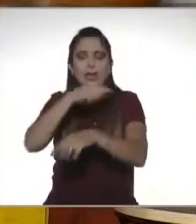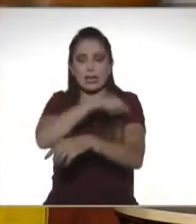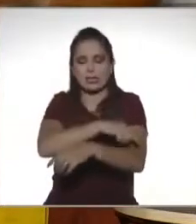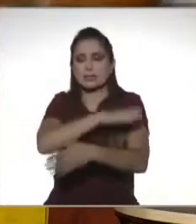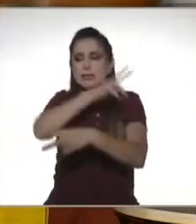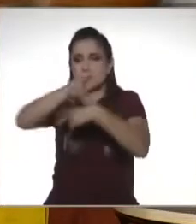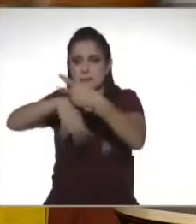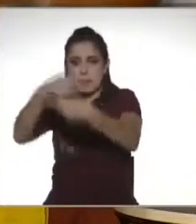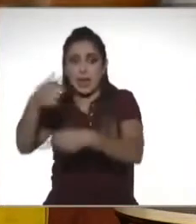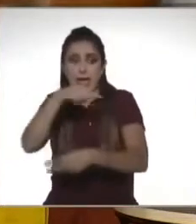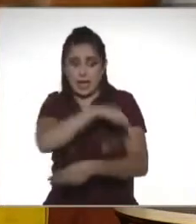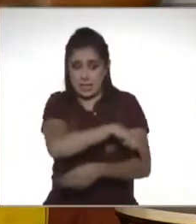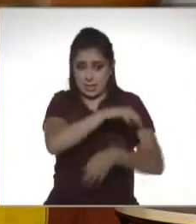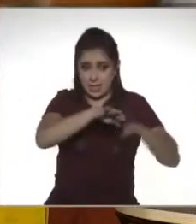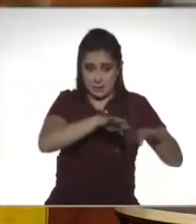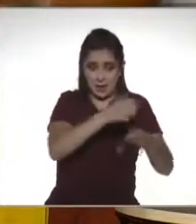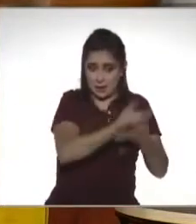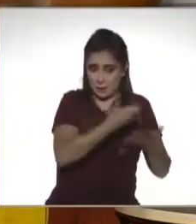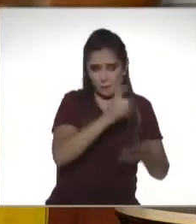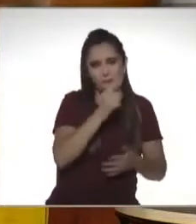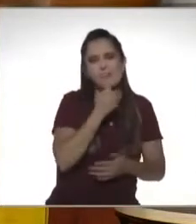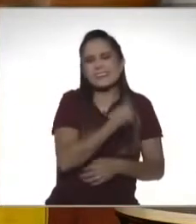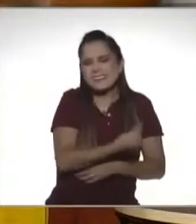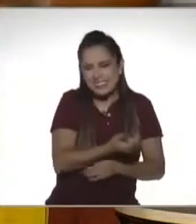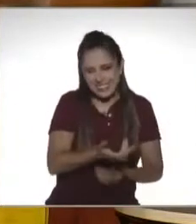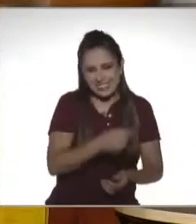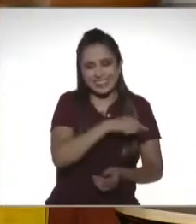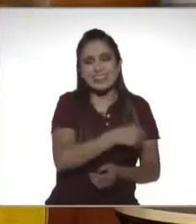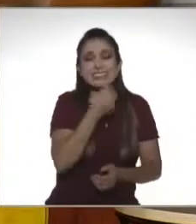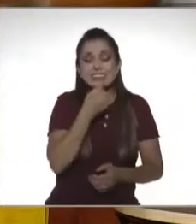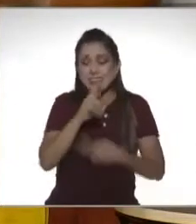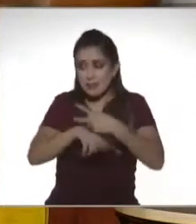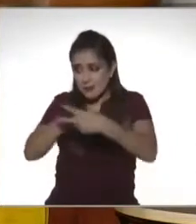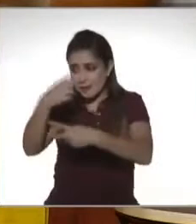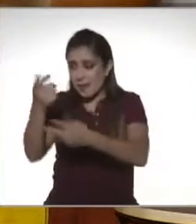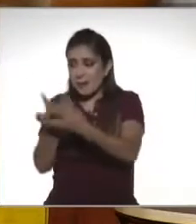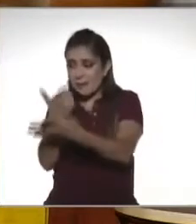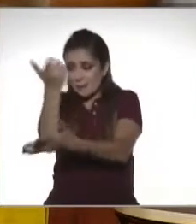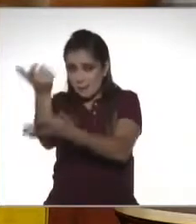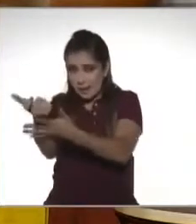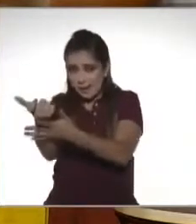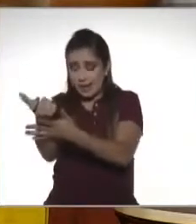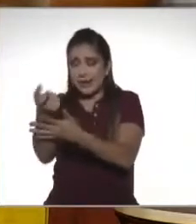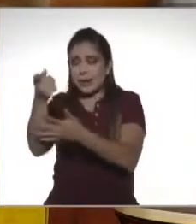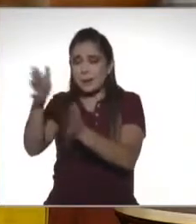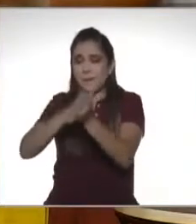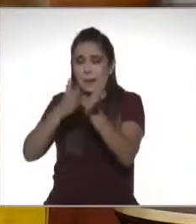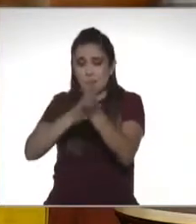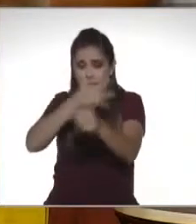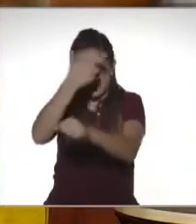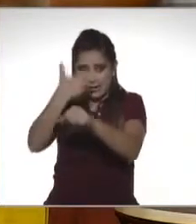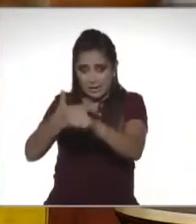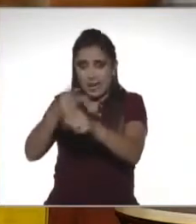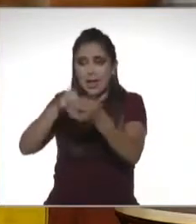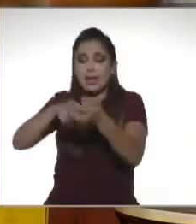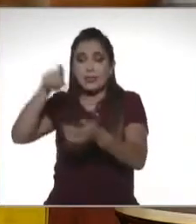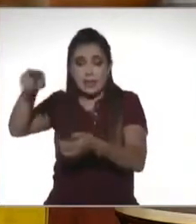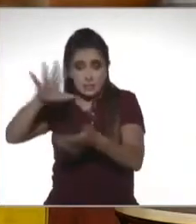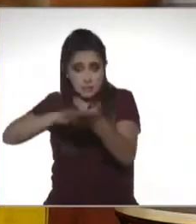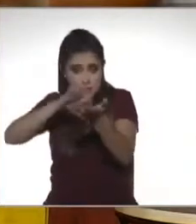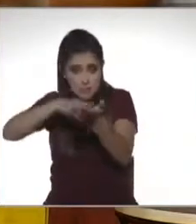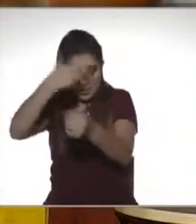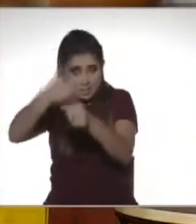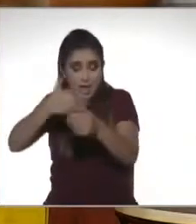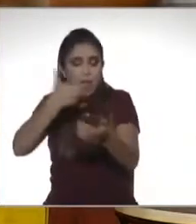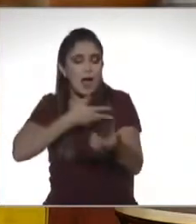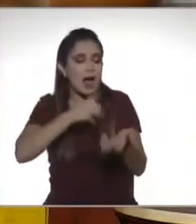claro, el dinero no lo generó él, pero al comprar el lápiz está, pues el de la papelería está cobrándole un IVA. Entonces,